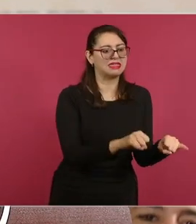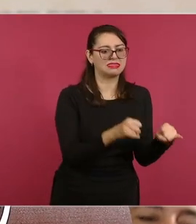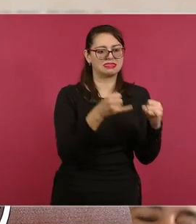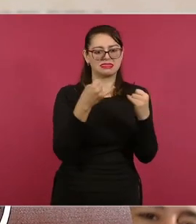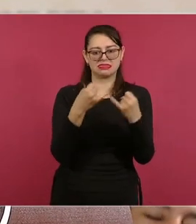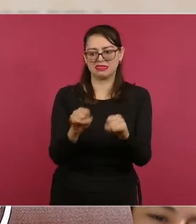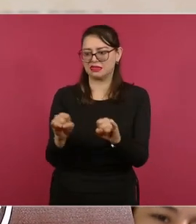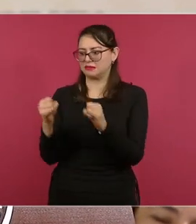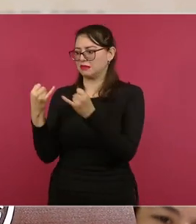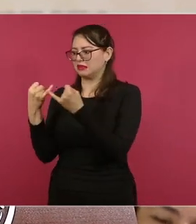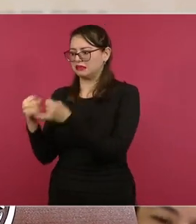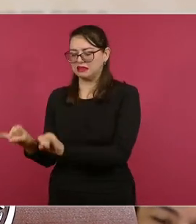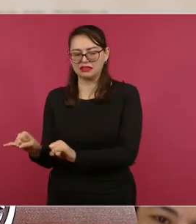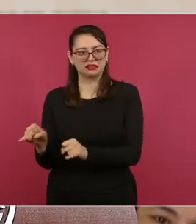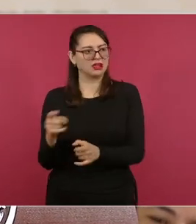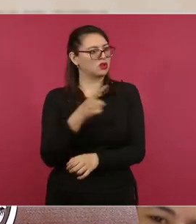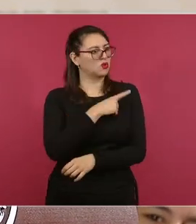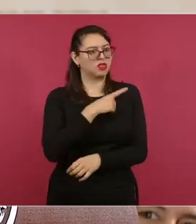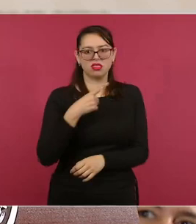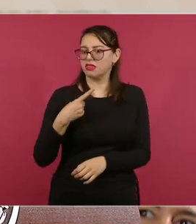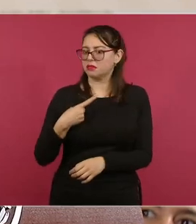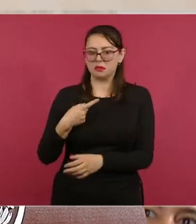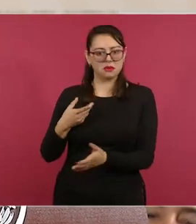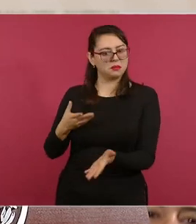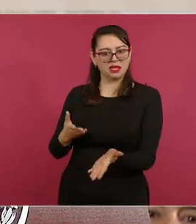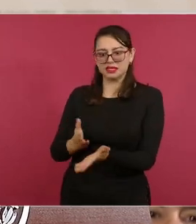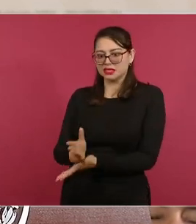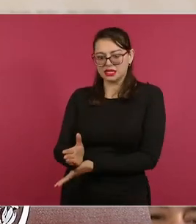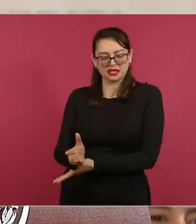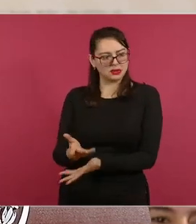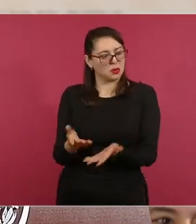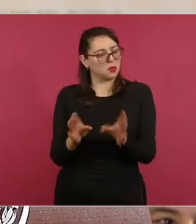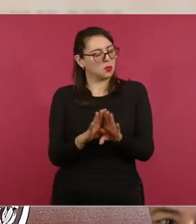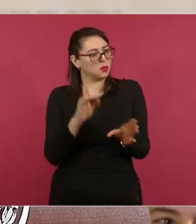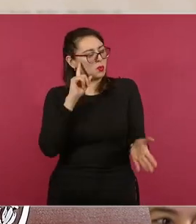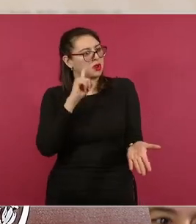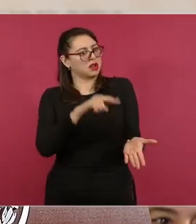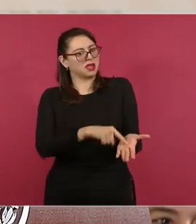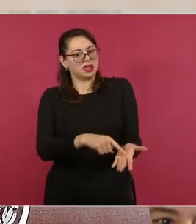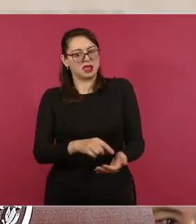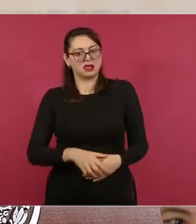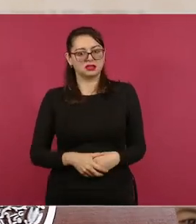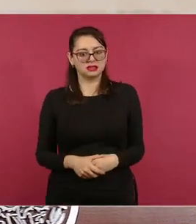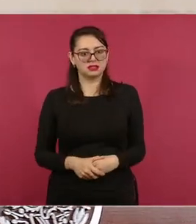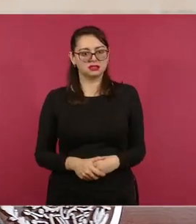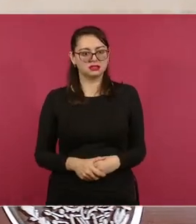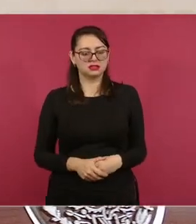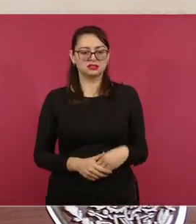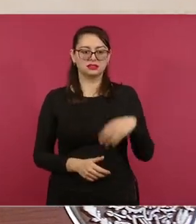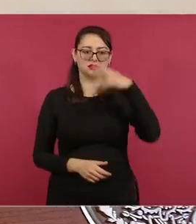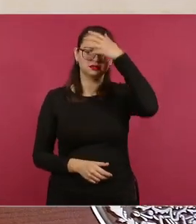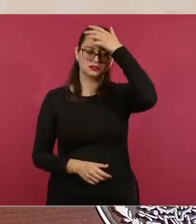Yo pienso, una opinión es que ese dinero